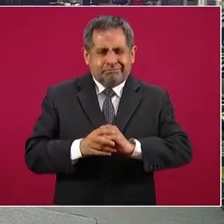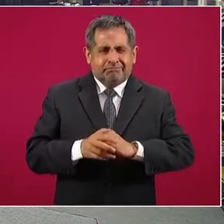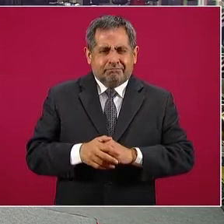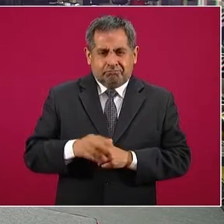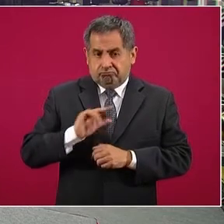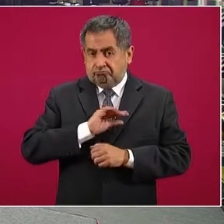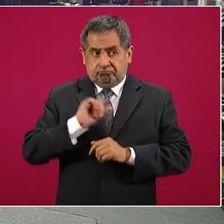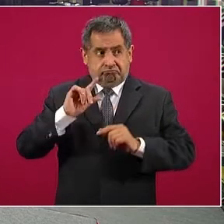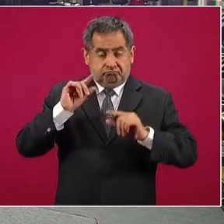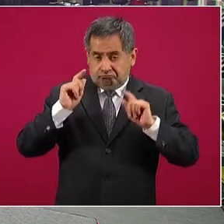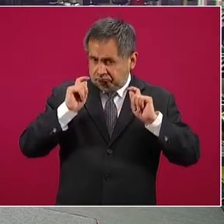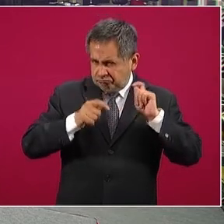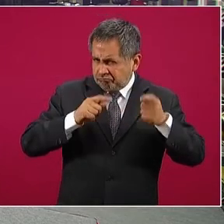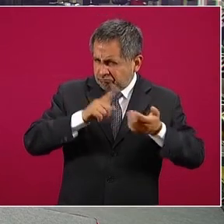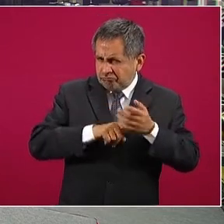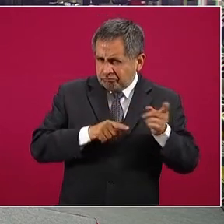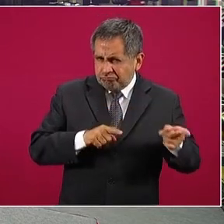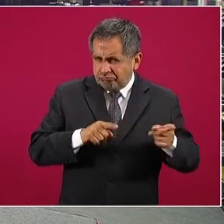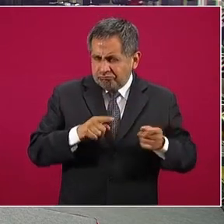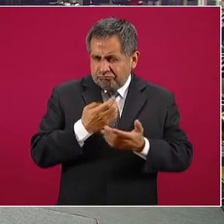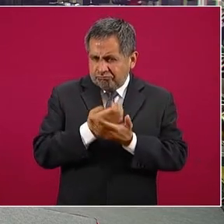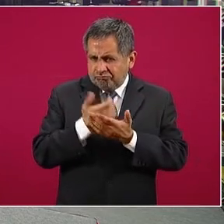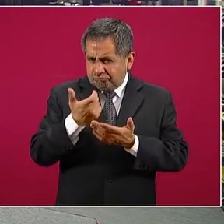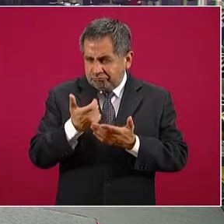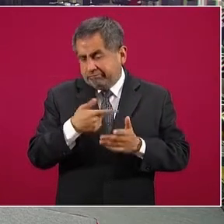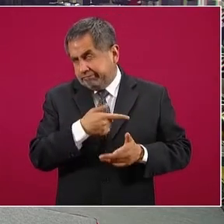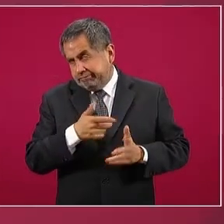especializada en finanzas.